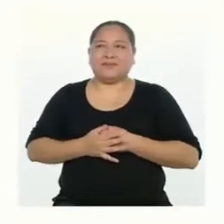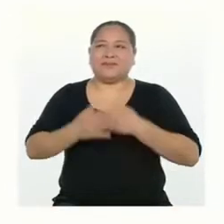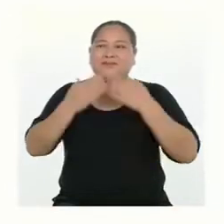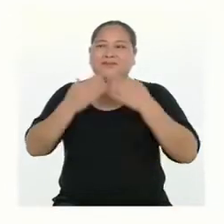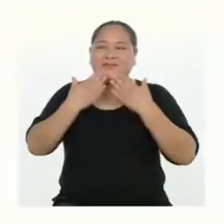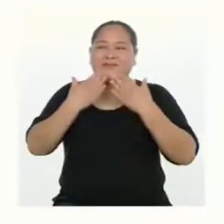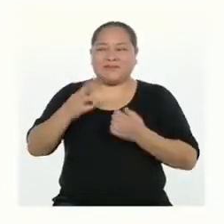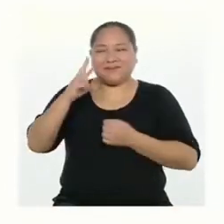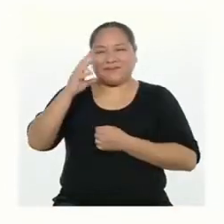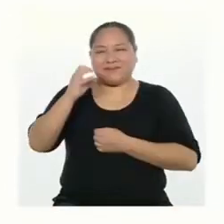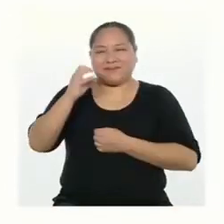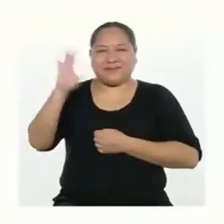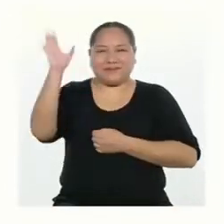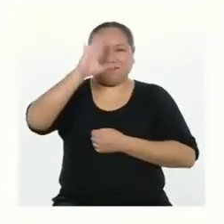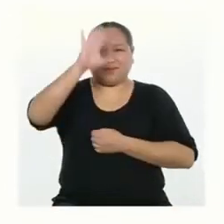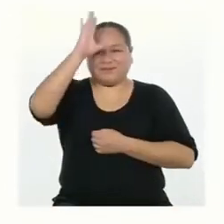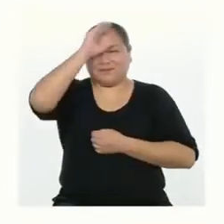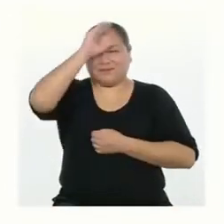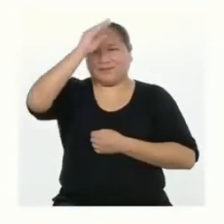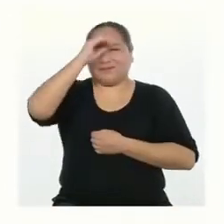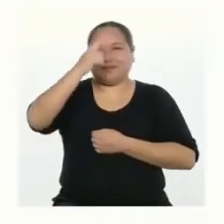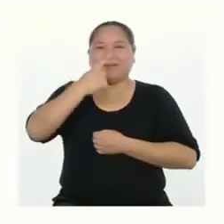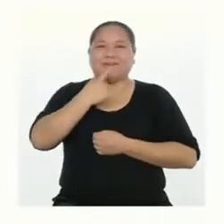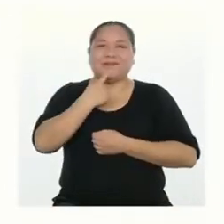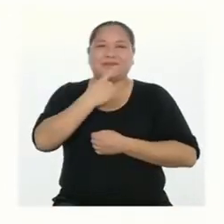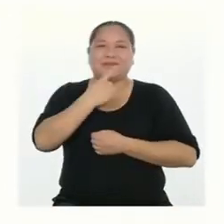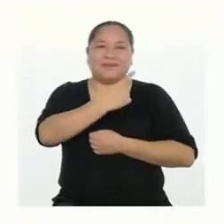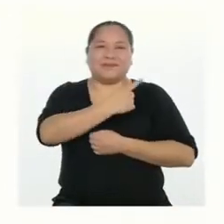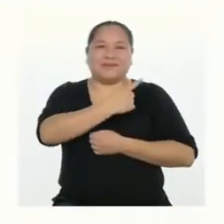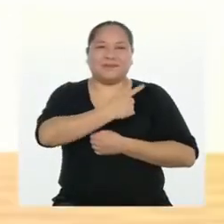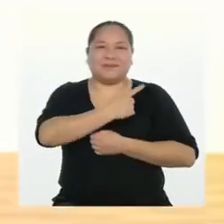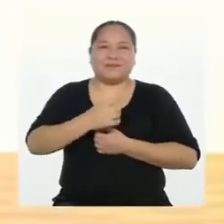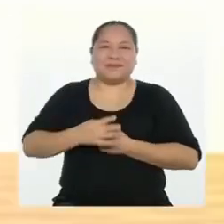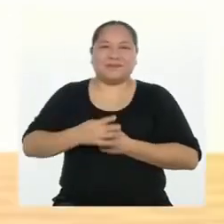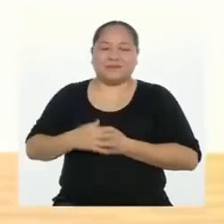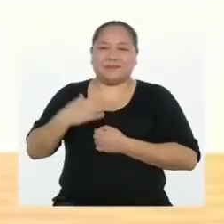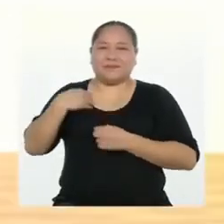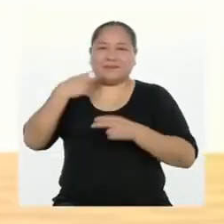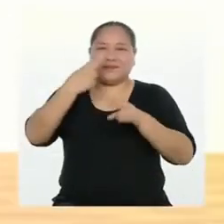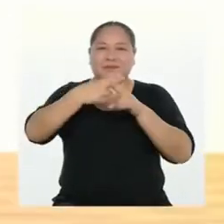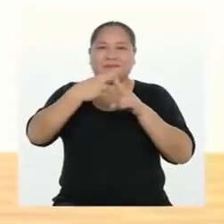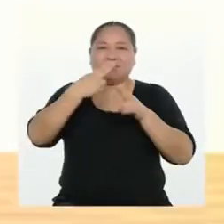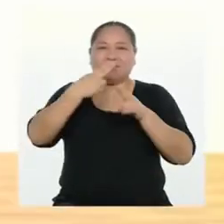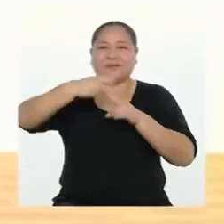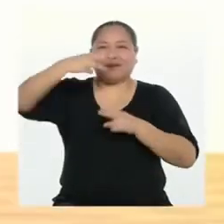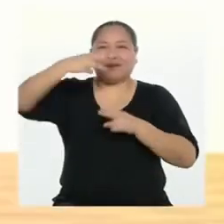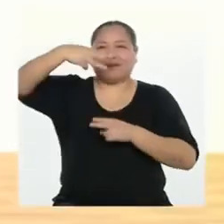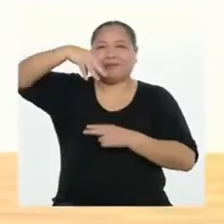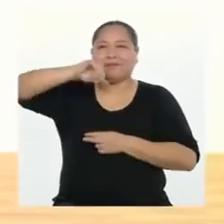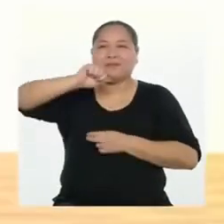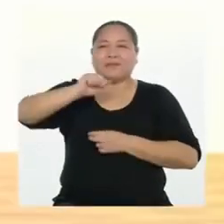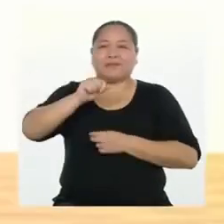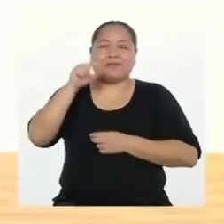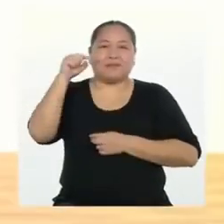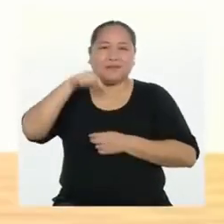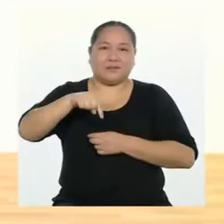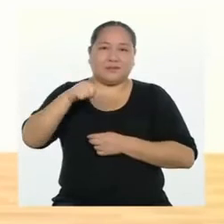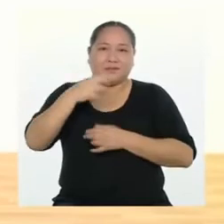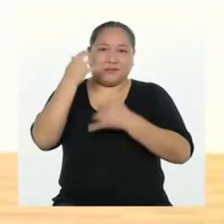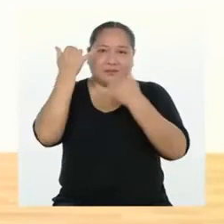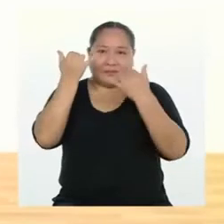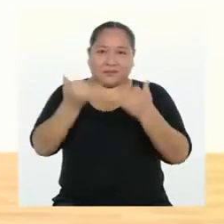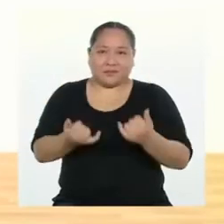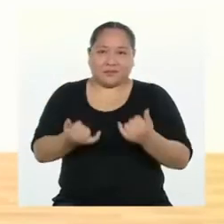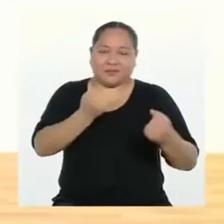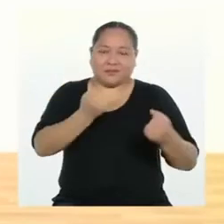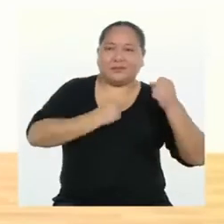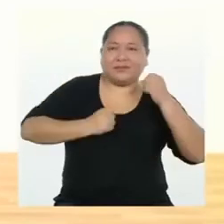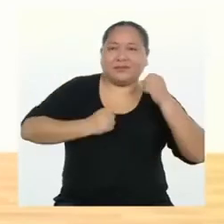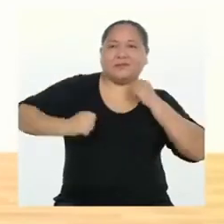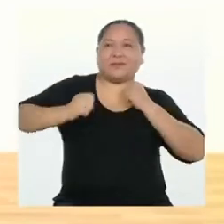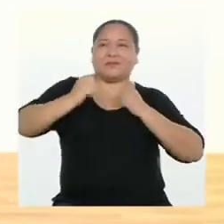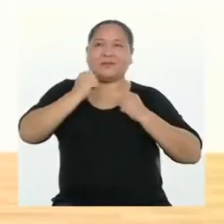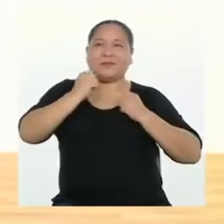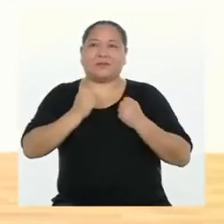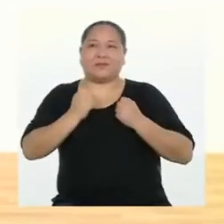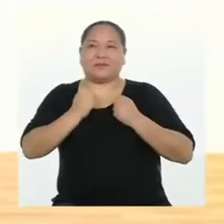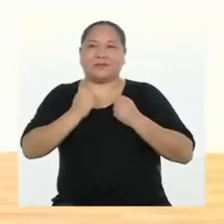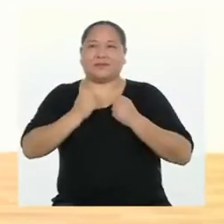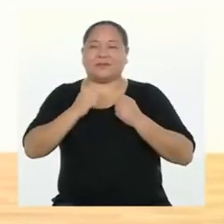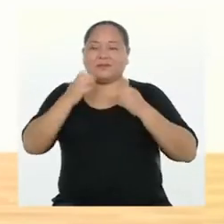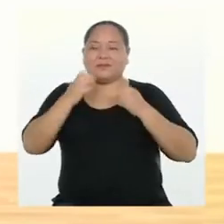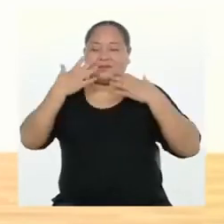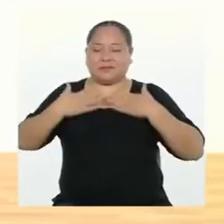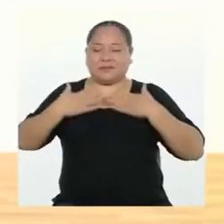Gracias Rodrigo. Hola chicas y chicos de primero de secundaria. Mi nombre es Mía Noel y el día de hoy vamos a movernos desde